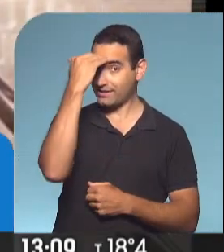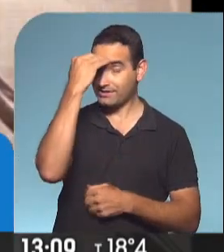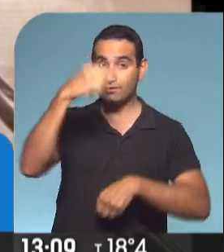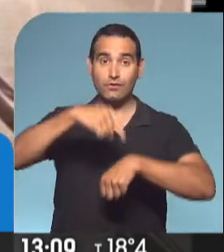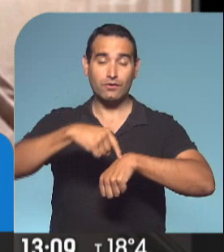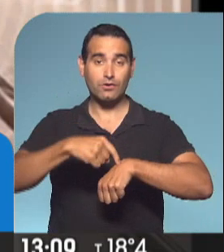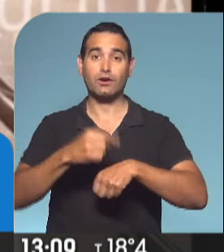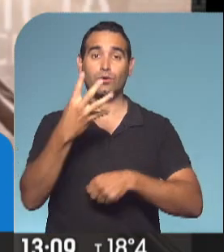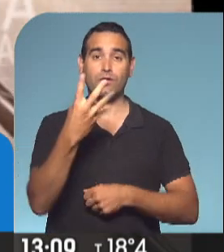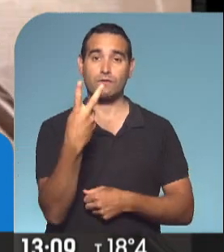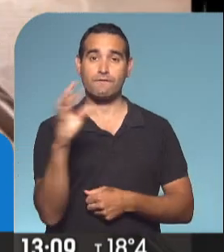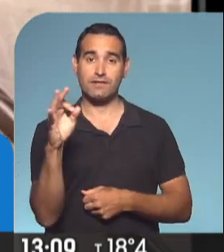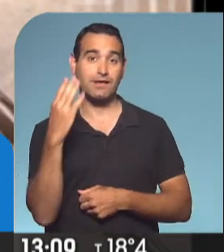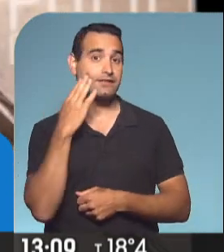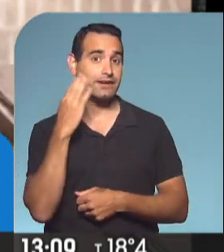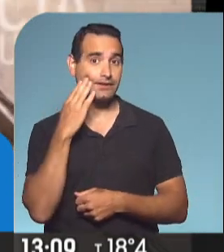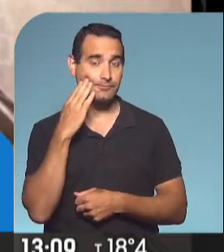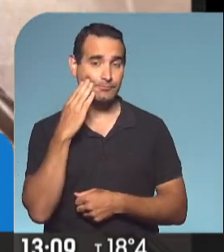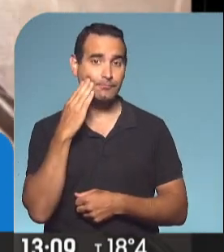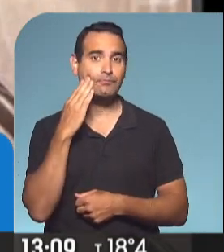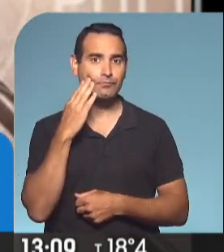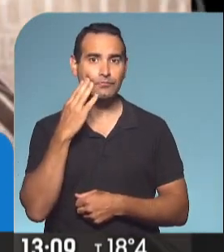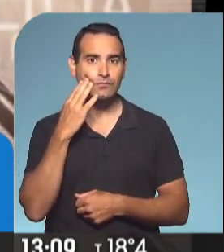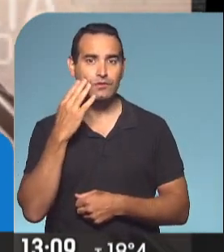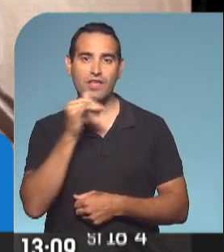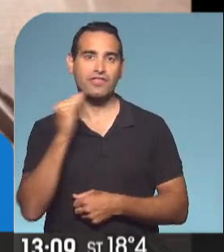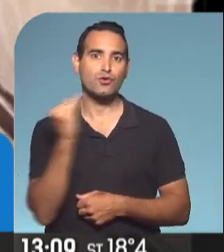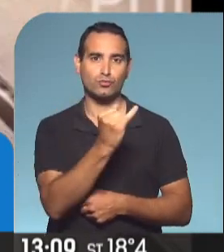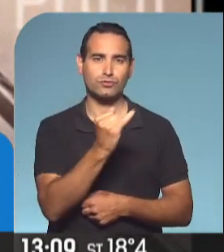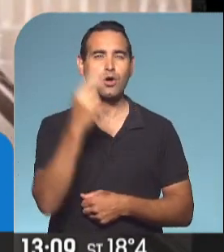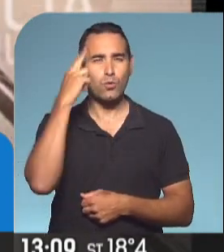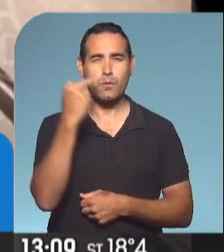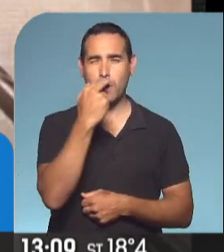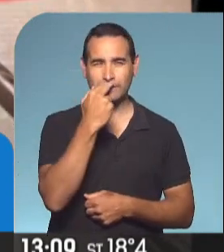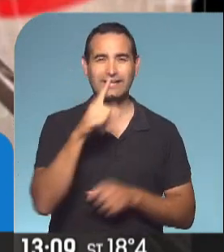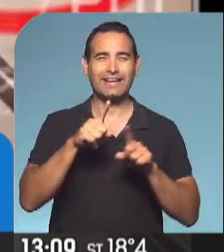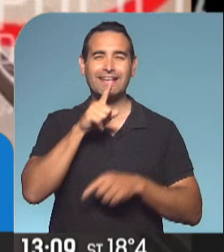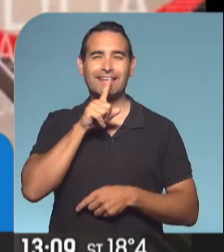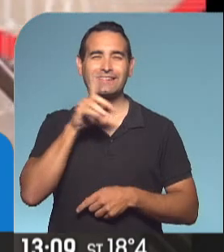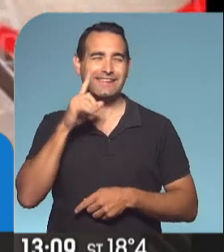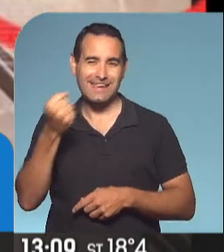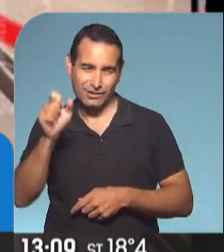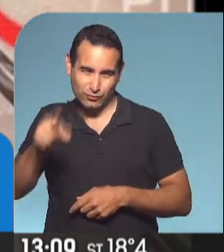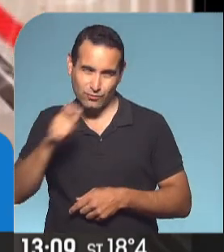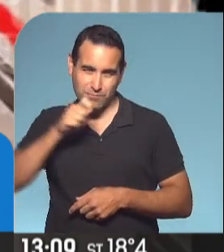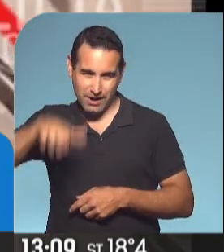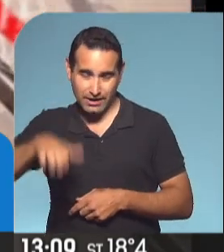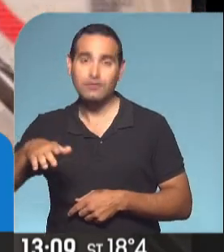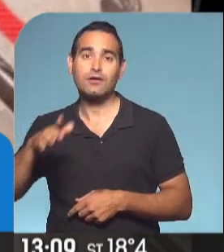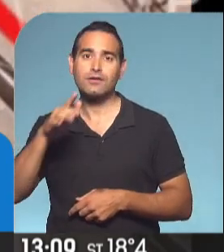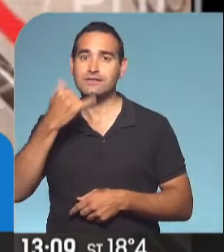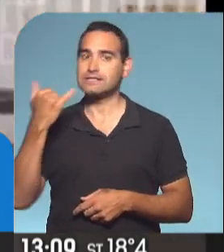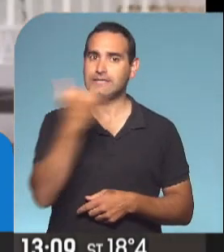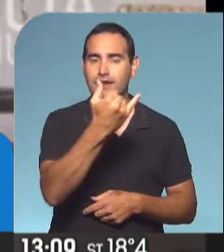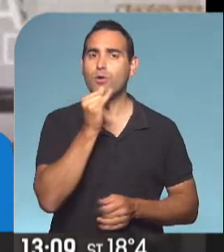16.20 horas la denuncia por 911 por parte de la tía, donde nos comentaba